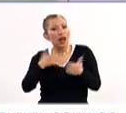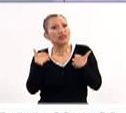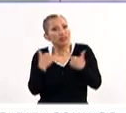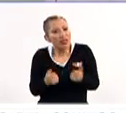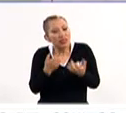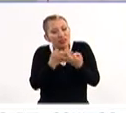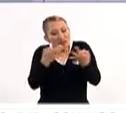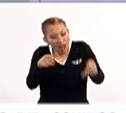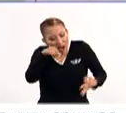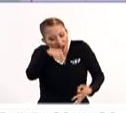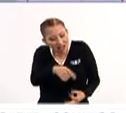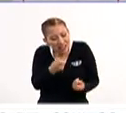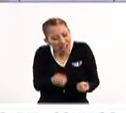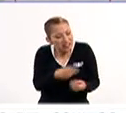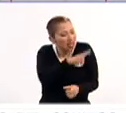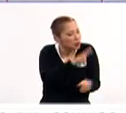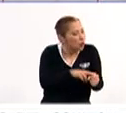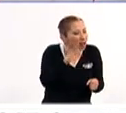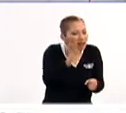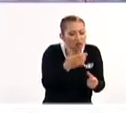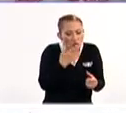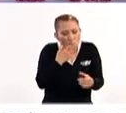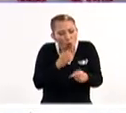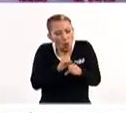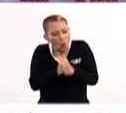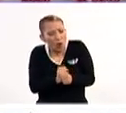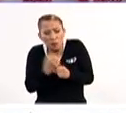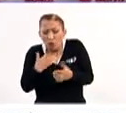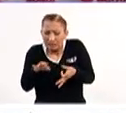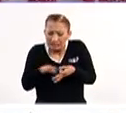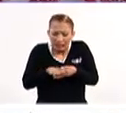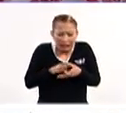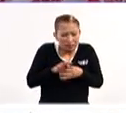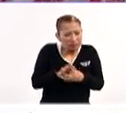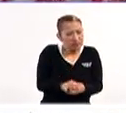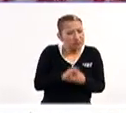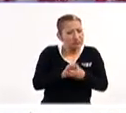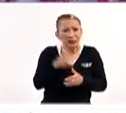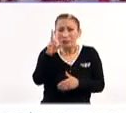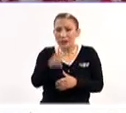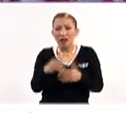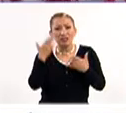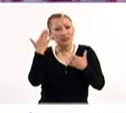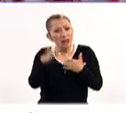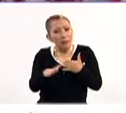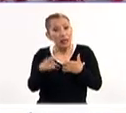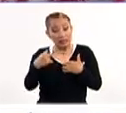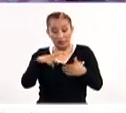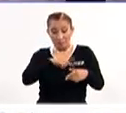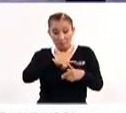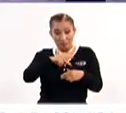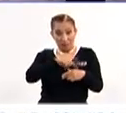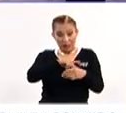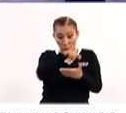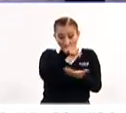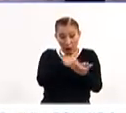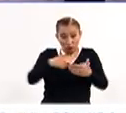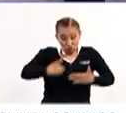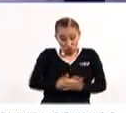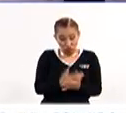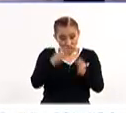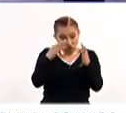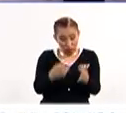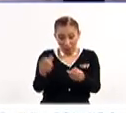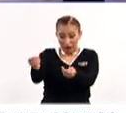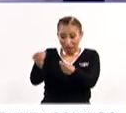entiende la tierra, sí entiende la naturaleza, sí está tan cerca de ella que realmente entiende que si mi lugar de origen